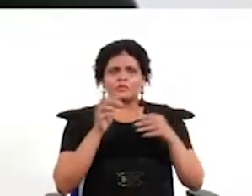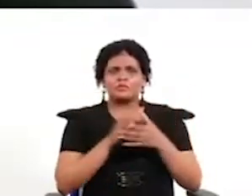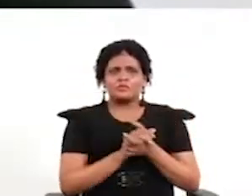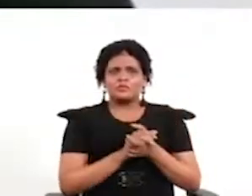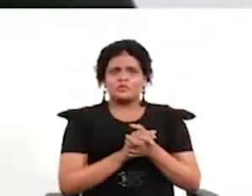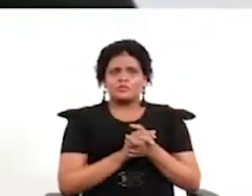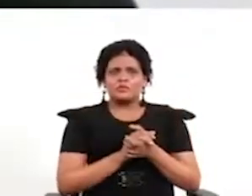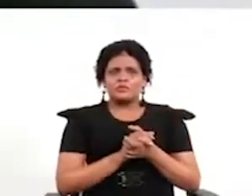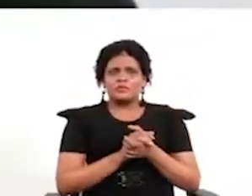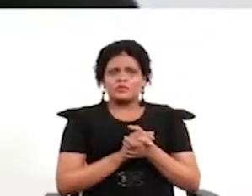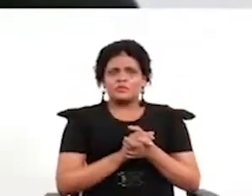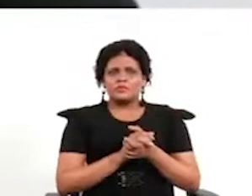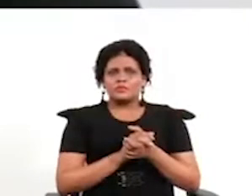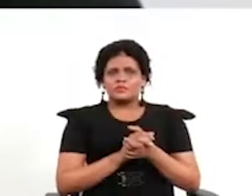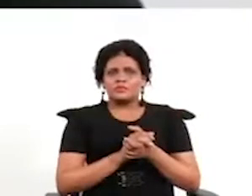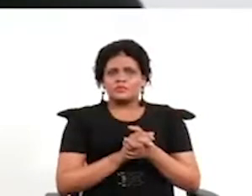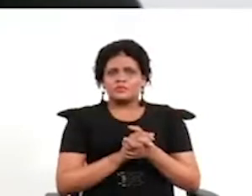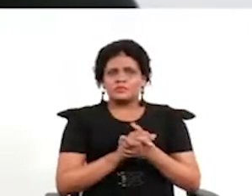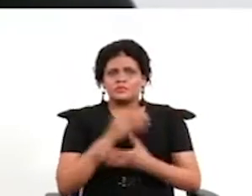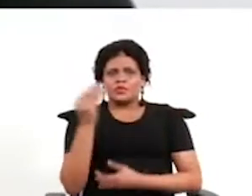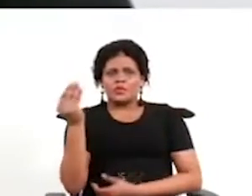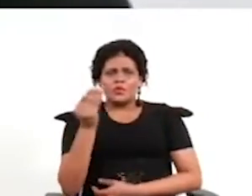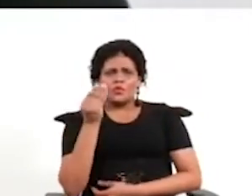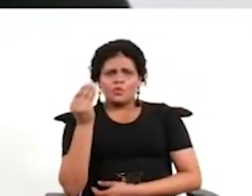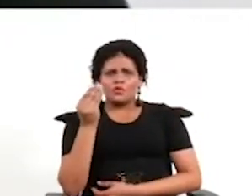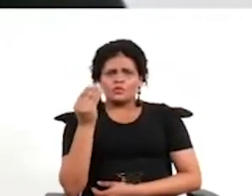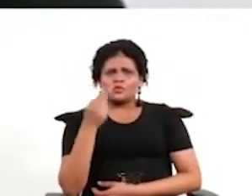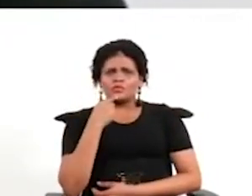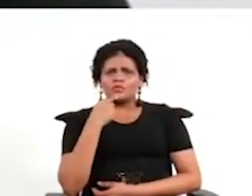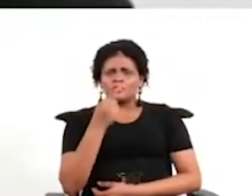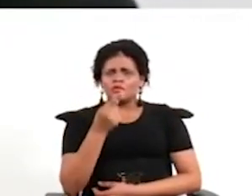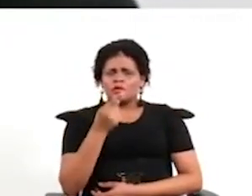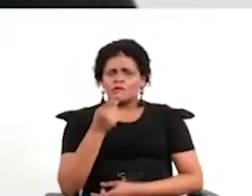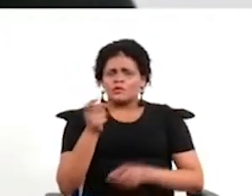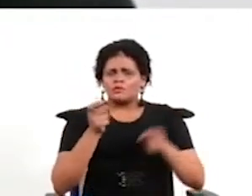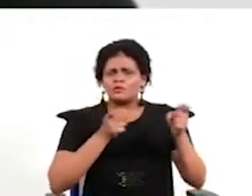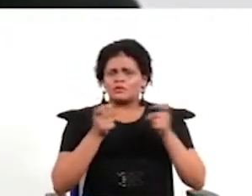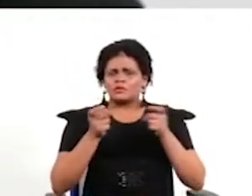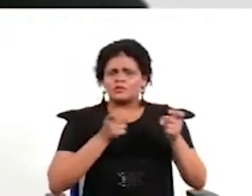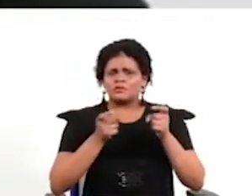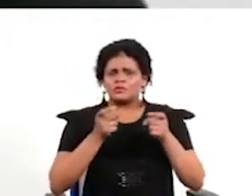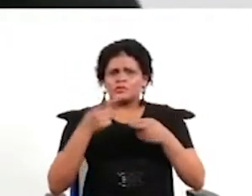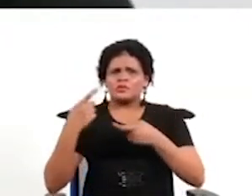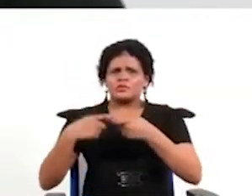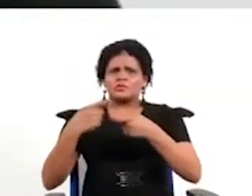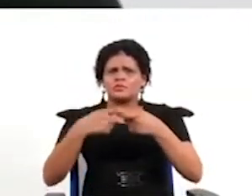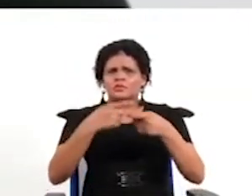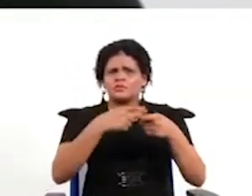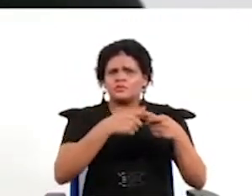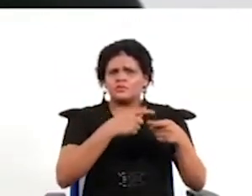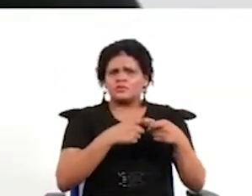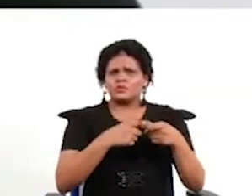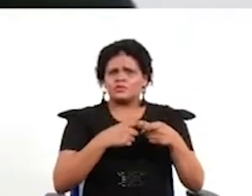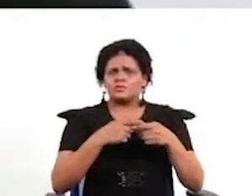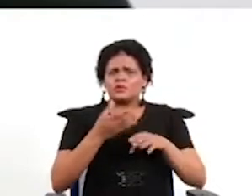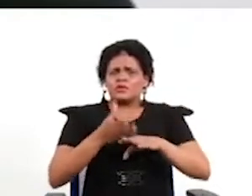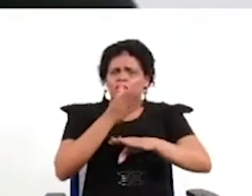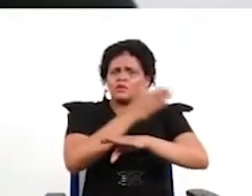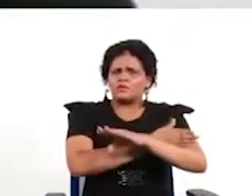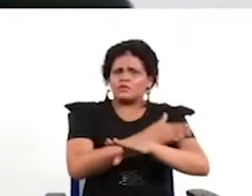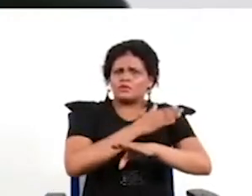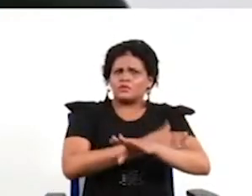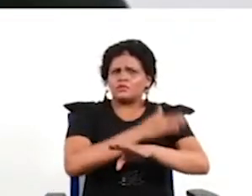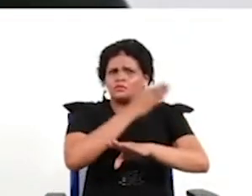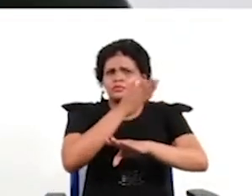Cuando se hace alusión al tema de los mecanismos participativos antes, durante y después, de